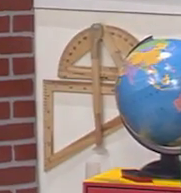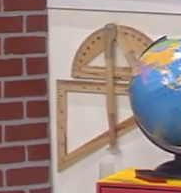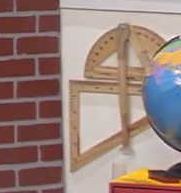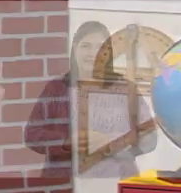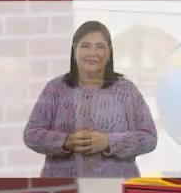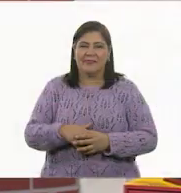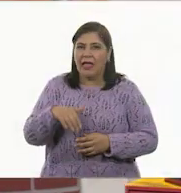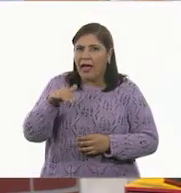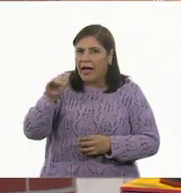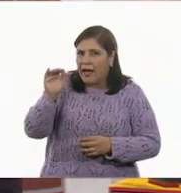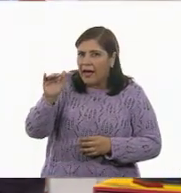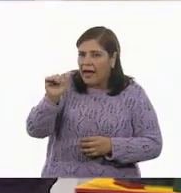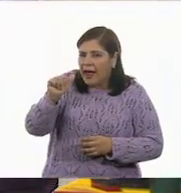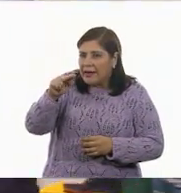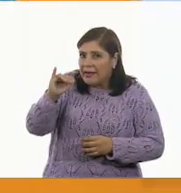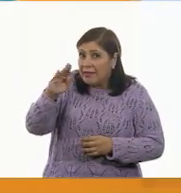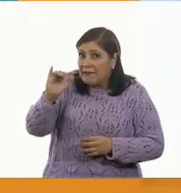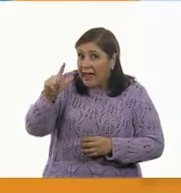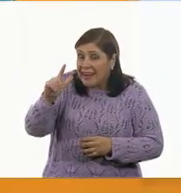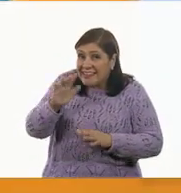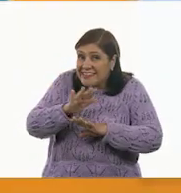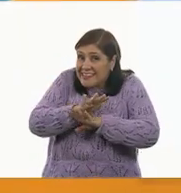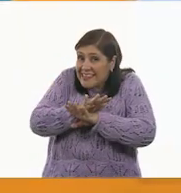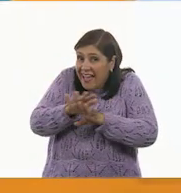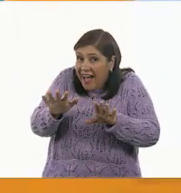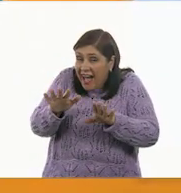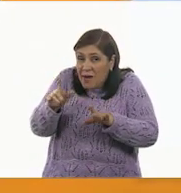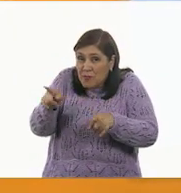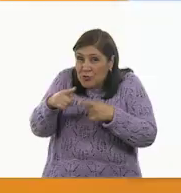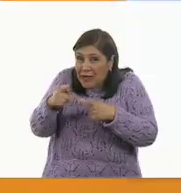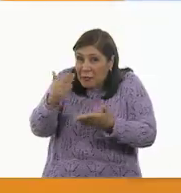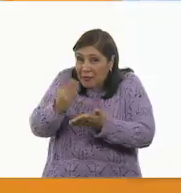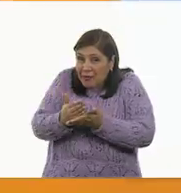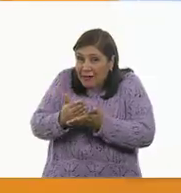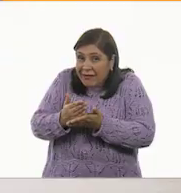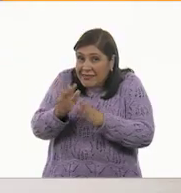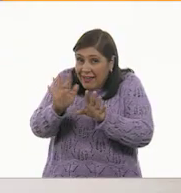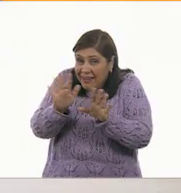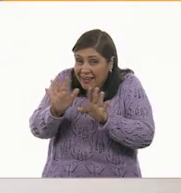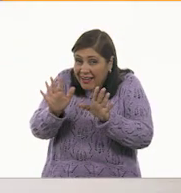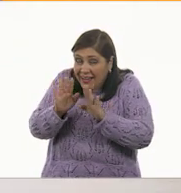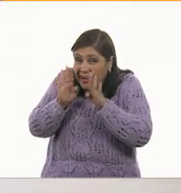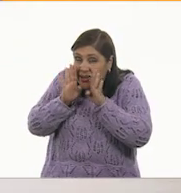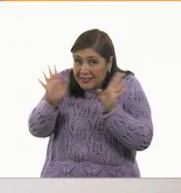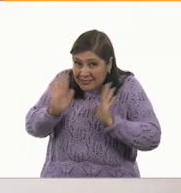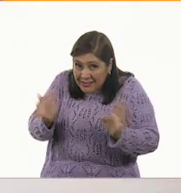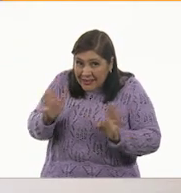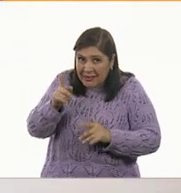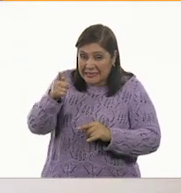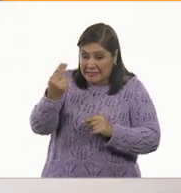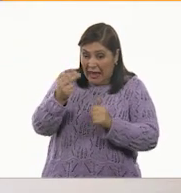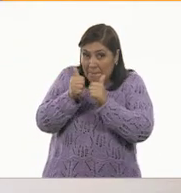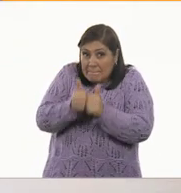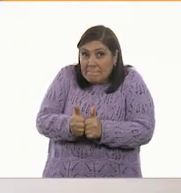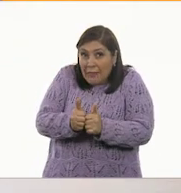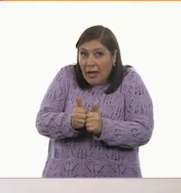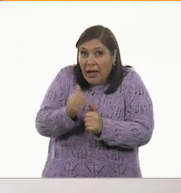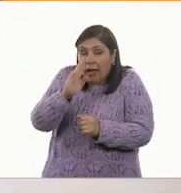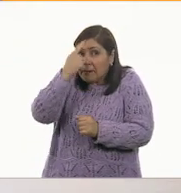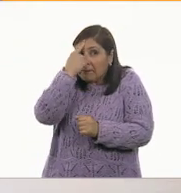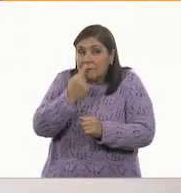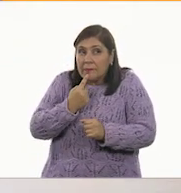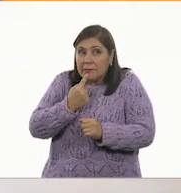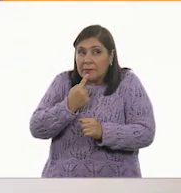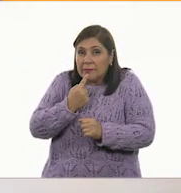Aníbal, ya paró la música. Aníbal, ya paró la música. Te tenías que quedar quieto como estatua.